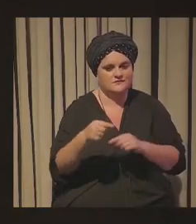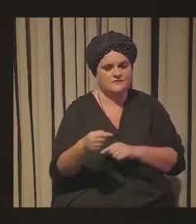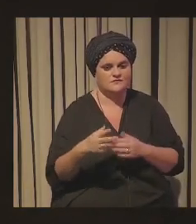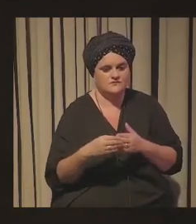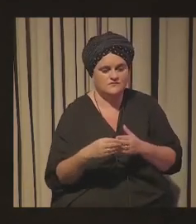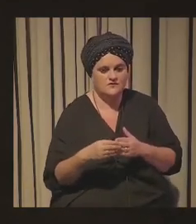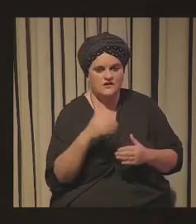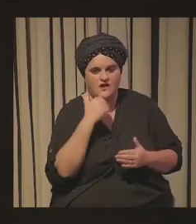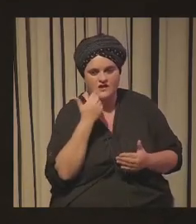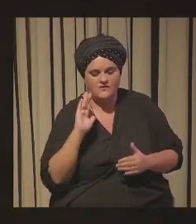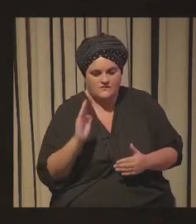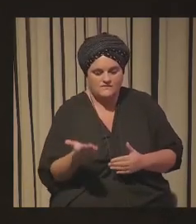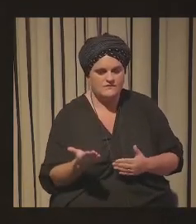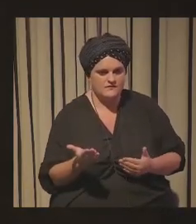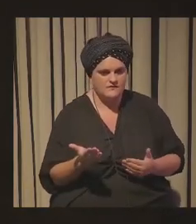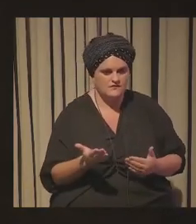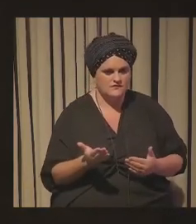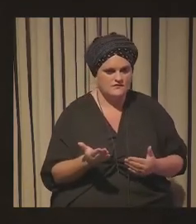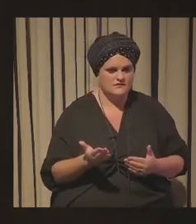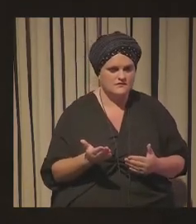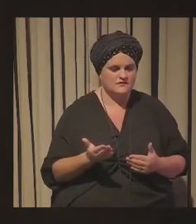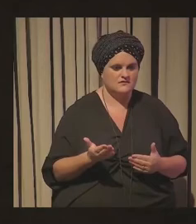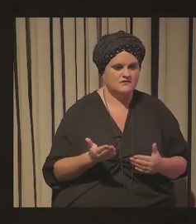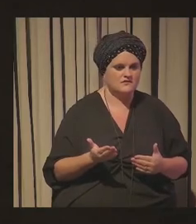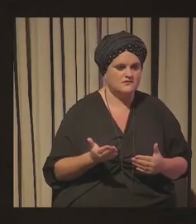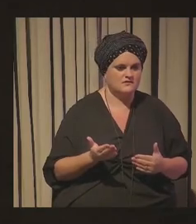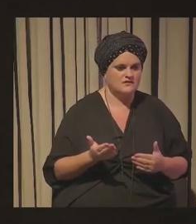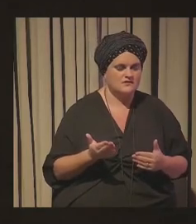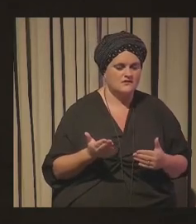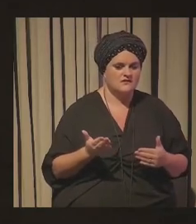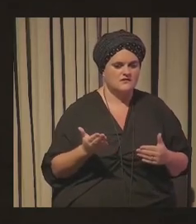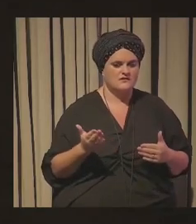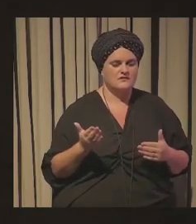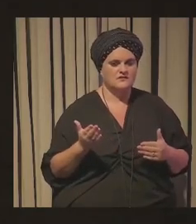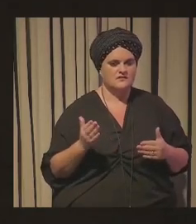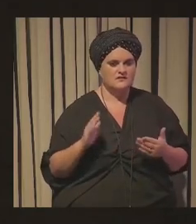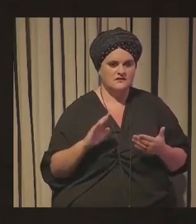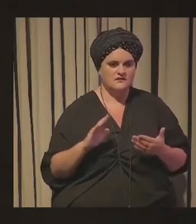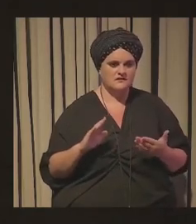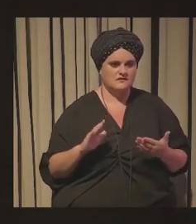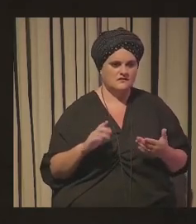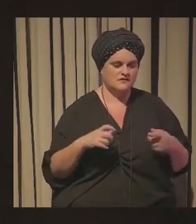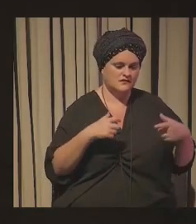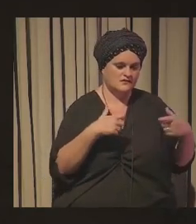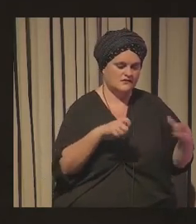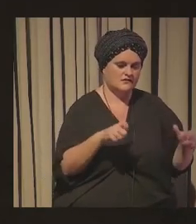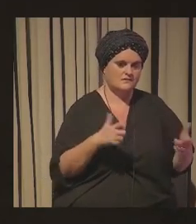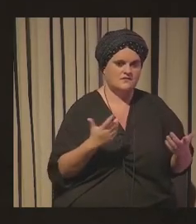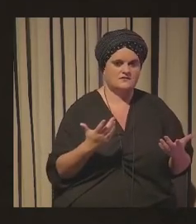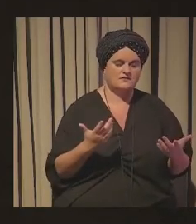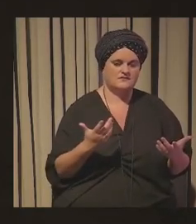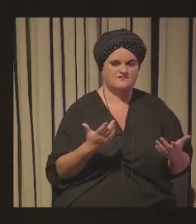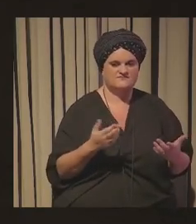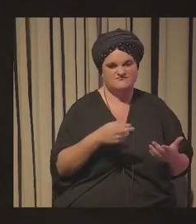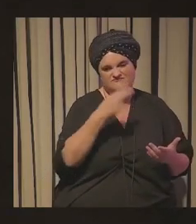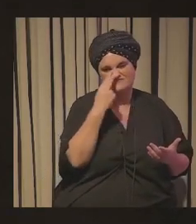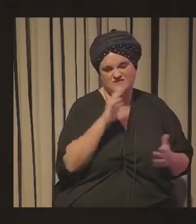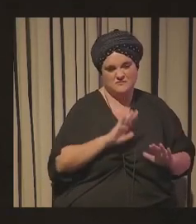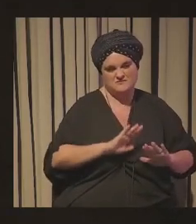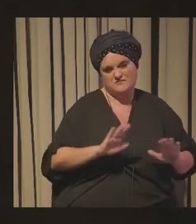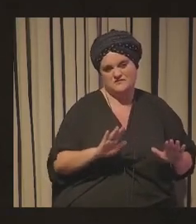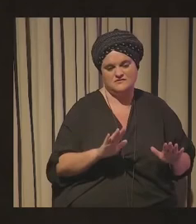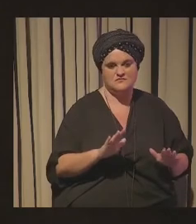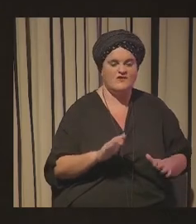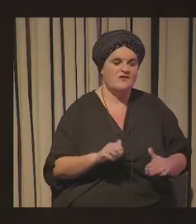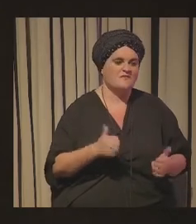entonces este tipo de que es casi la parte menos sexy de todo este mundo la parte